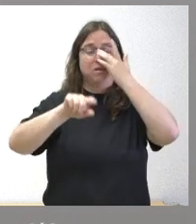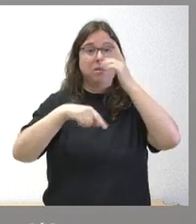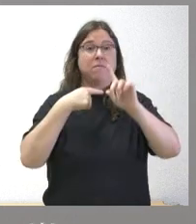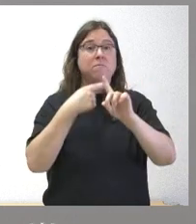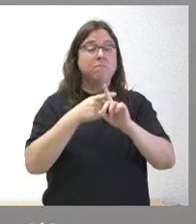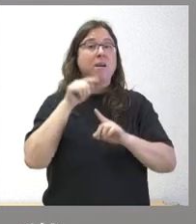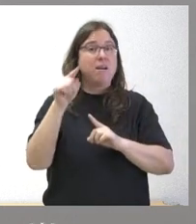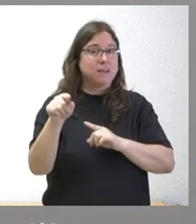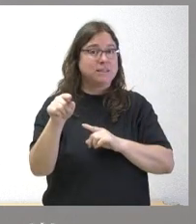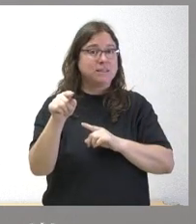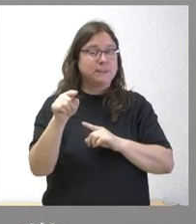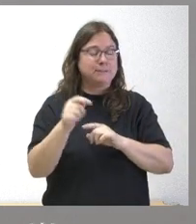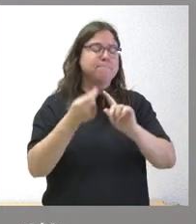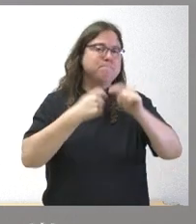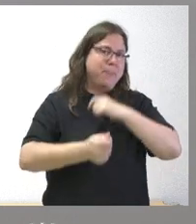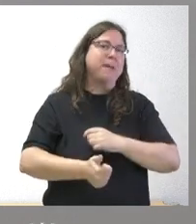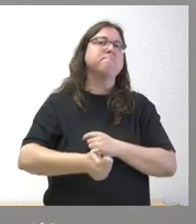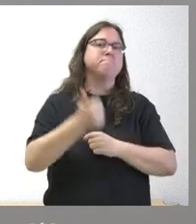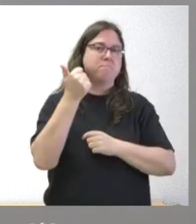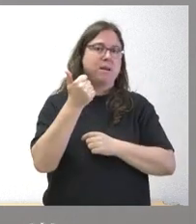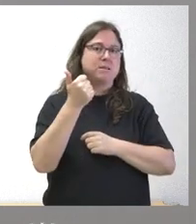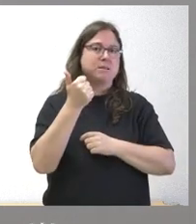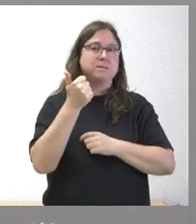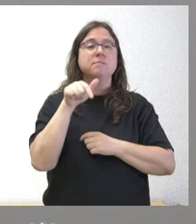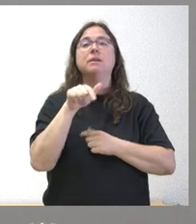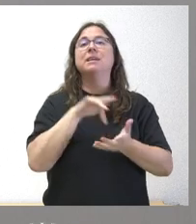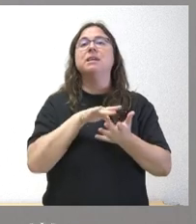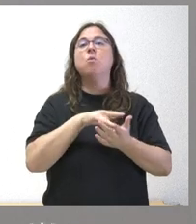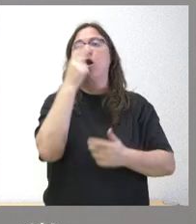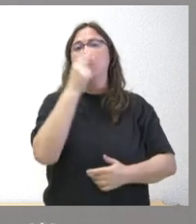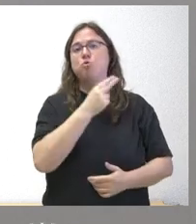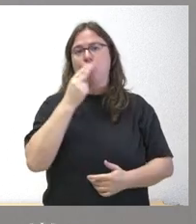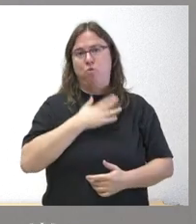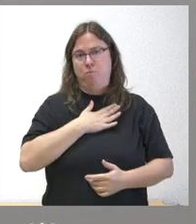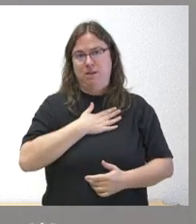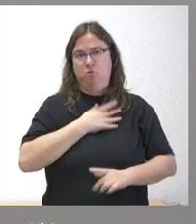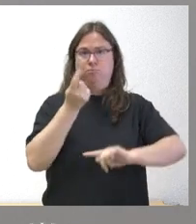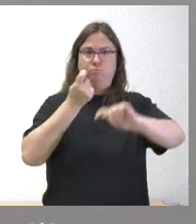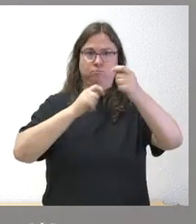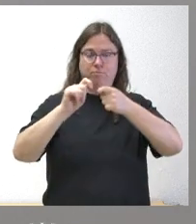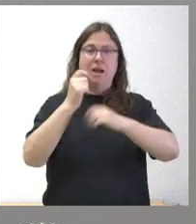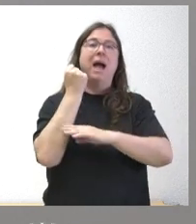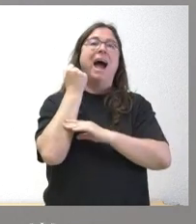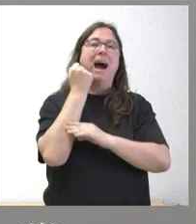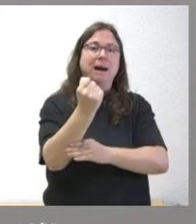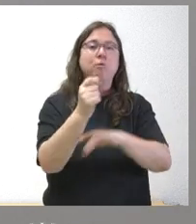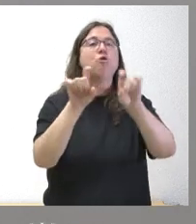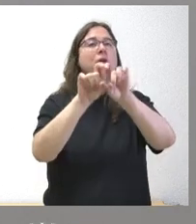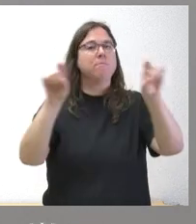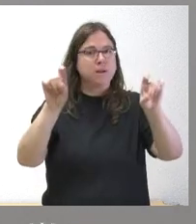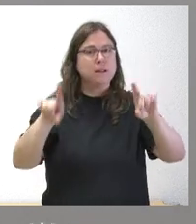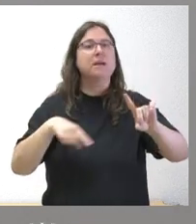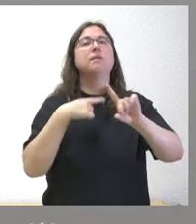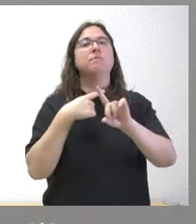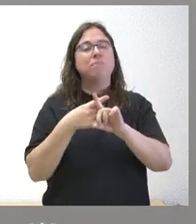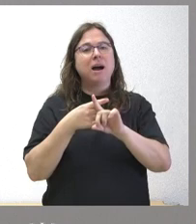que exporta mucho más de lo que importa. Es en gran parte a nuestro compromiso en materia de exportaciones, al apoyo a las empresas que exportan, pero también a ir